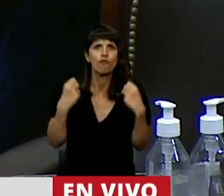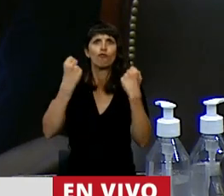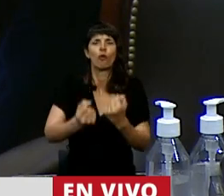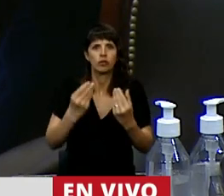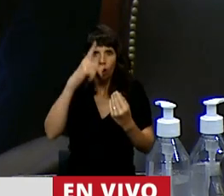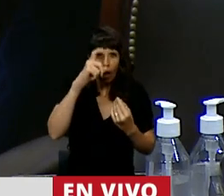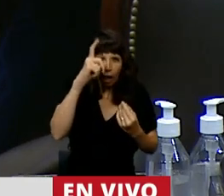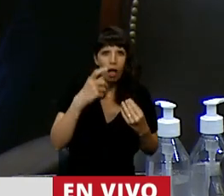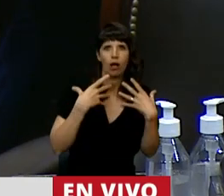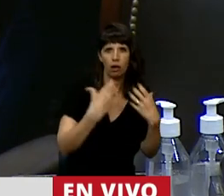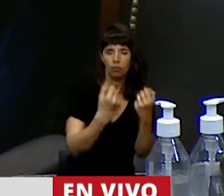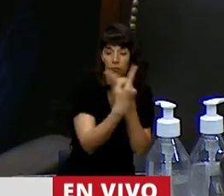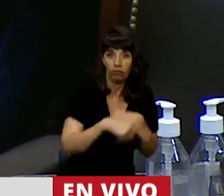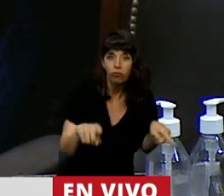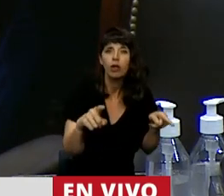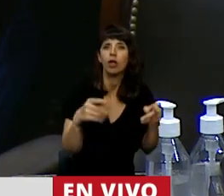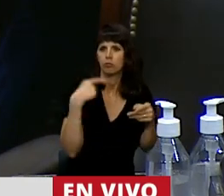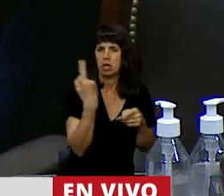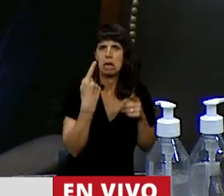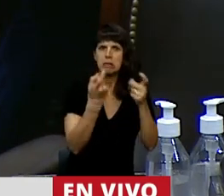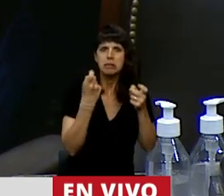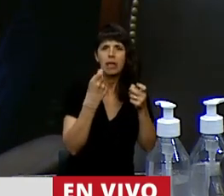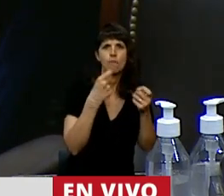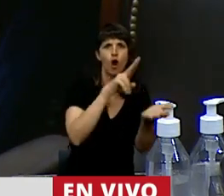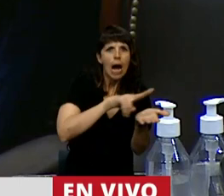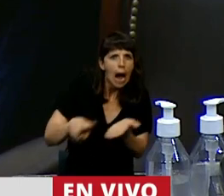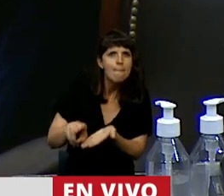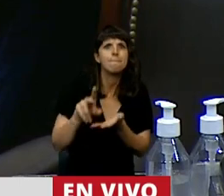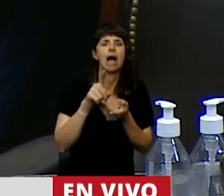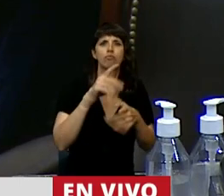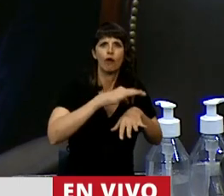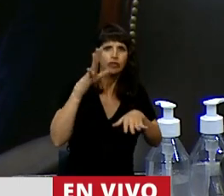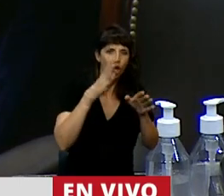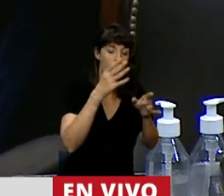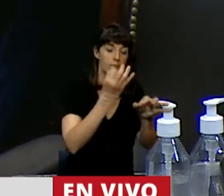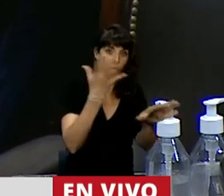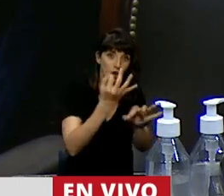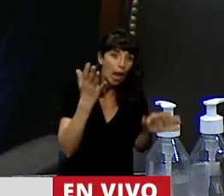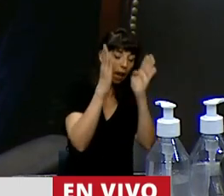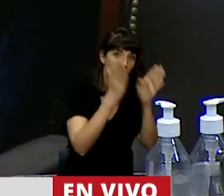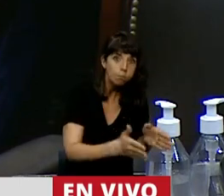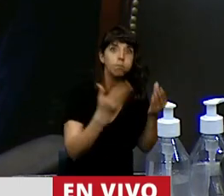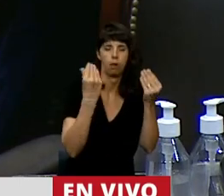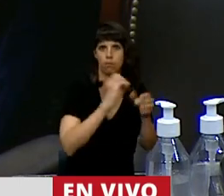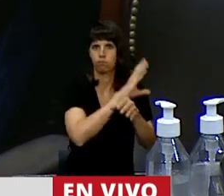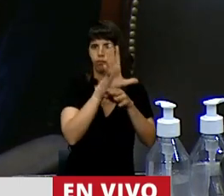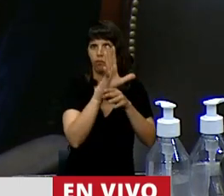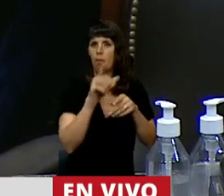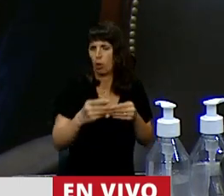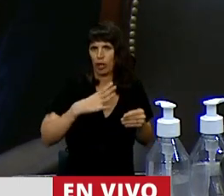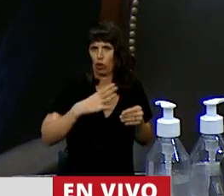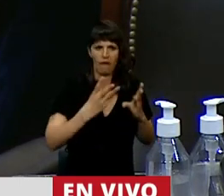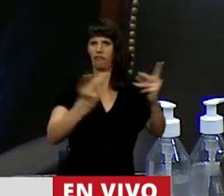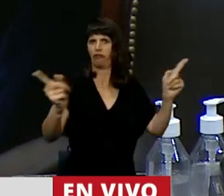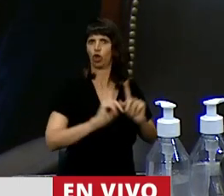Cuando necesitamos las camas y a todos los profesionales abocados a atender la pandemia, porque esto no terminó. Y en todos los países